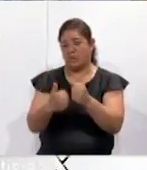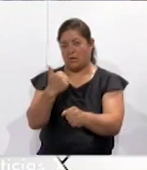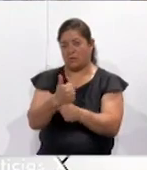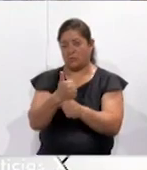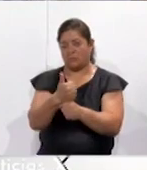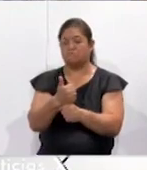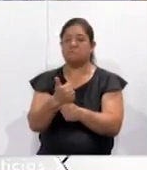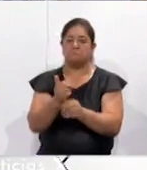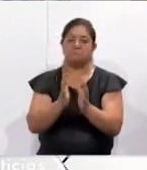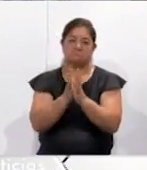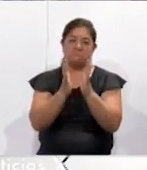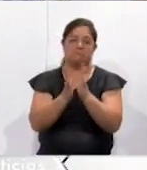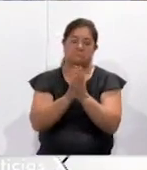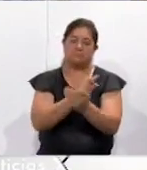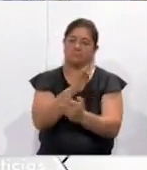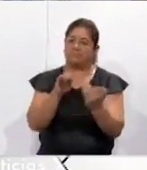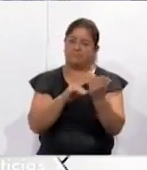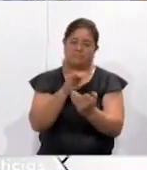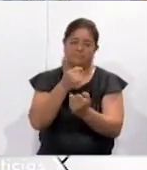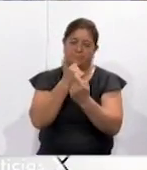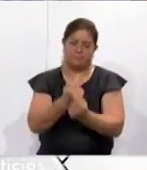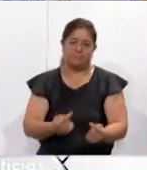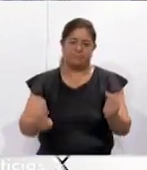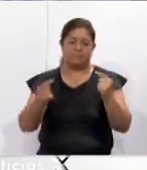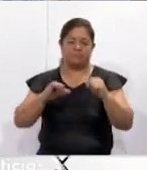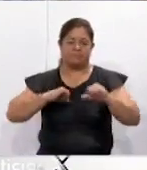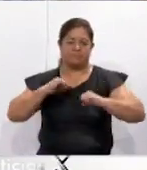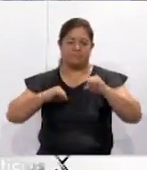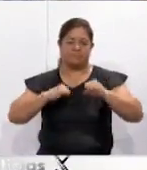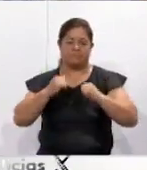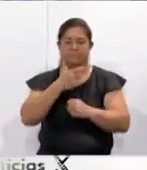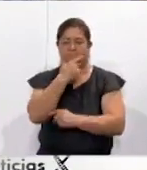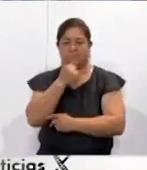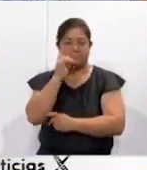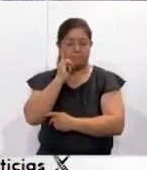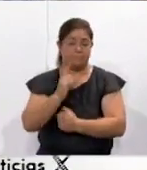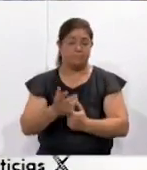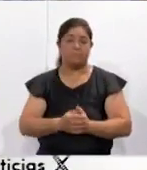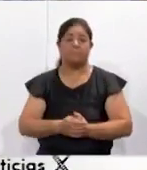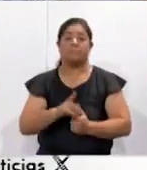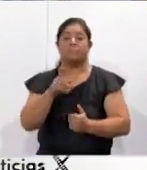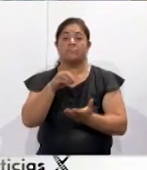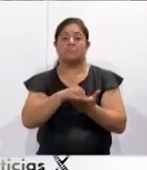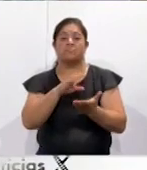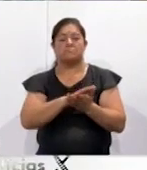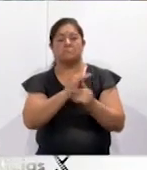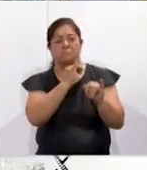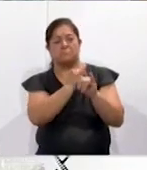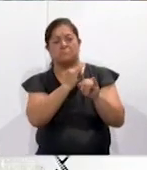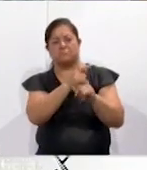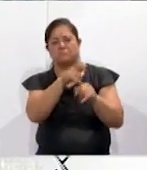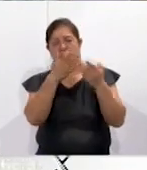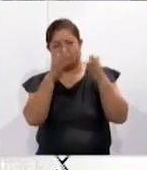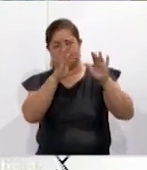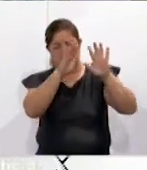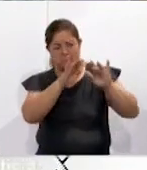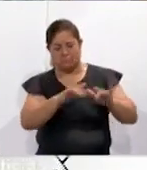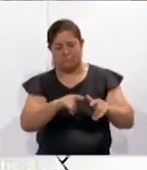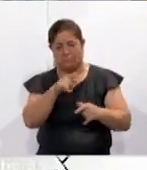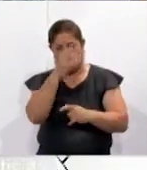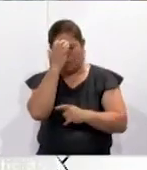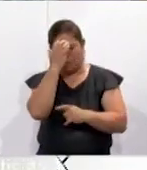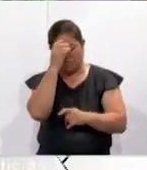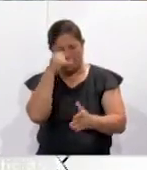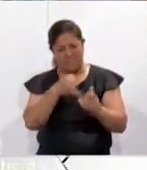Entonces pueden participar todos aquellos niños, niñas y adolescentes, pueden consultar nuestra convocatoria para conocer más a